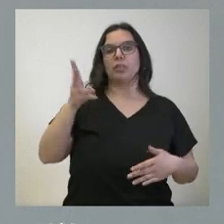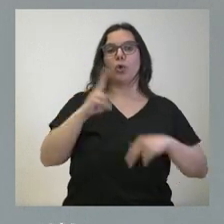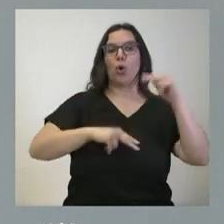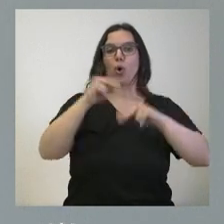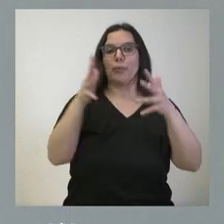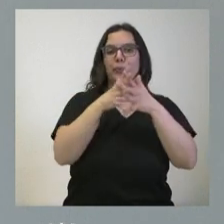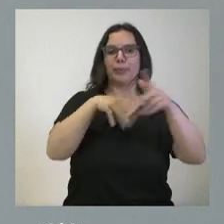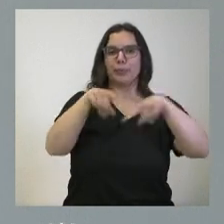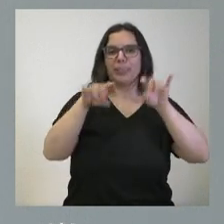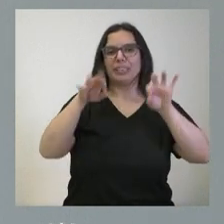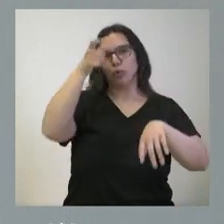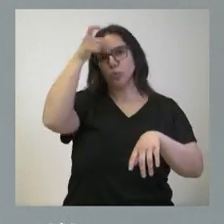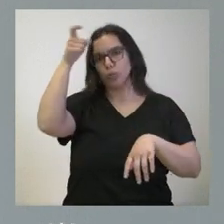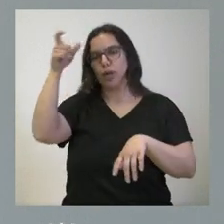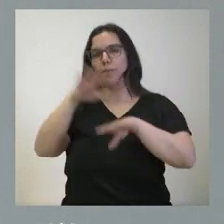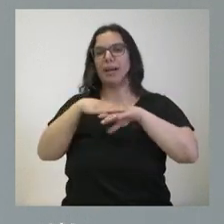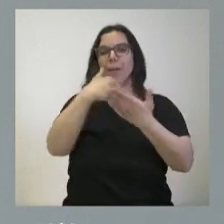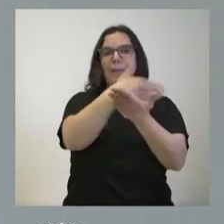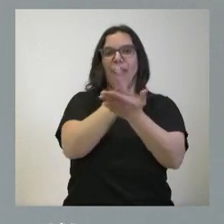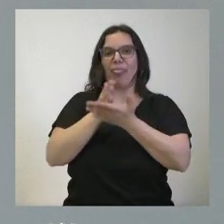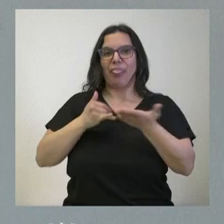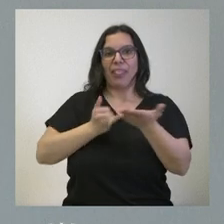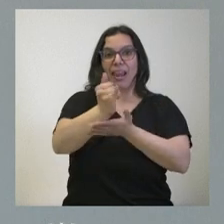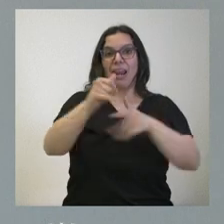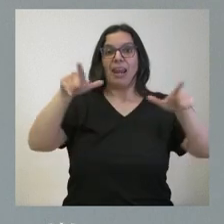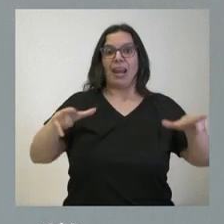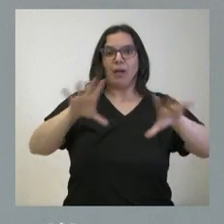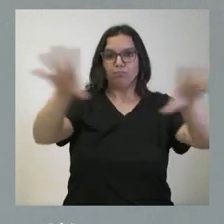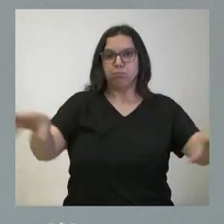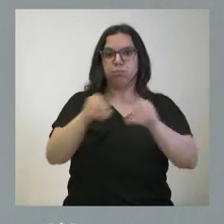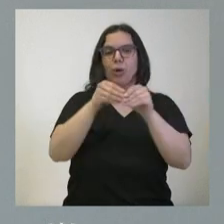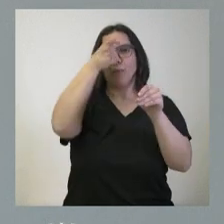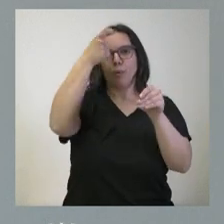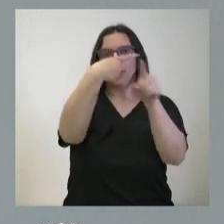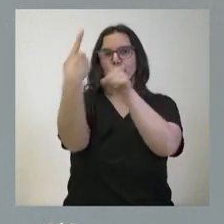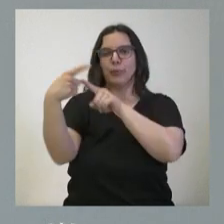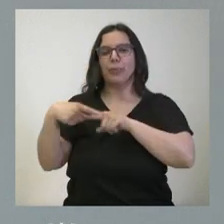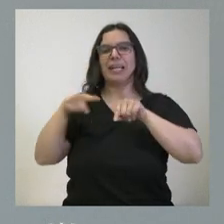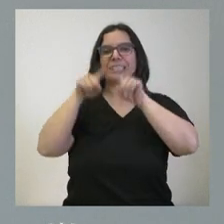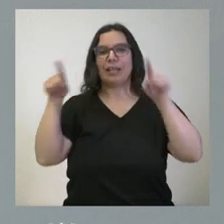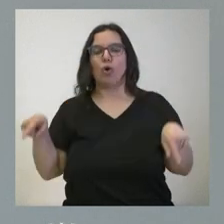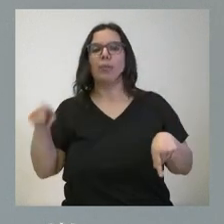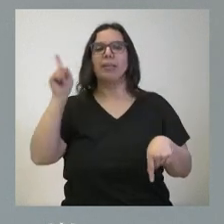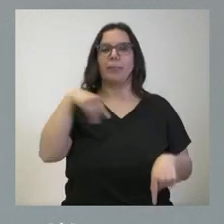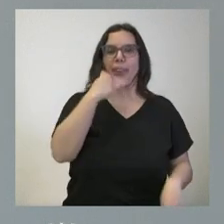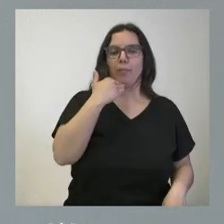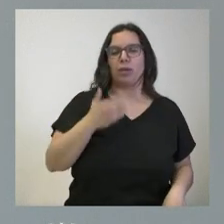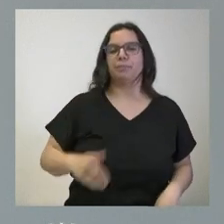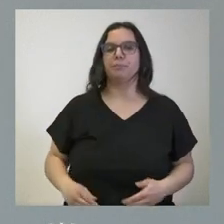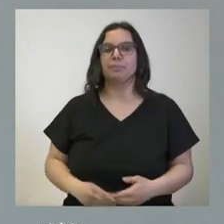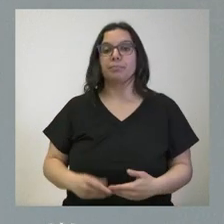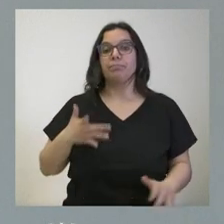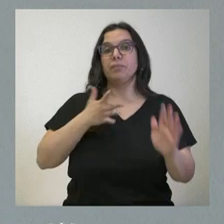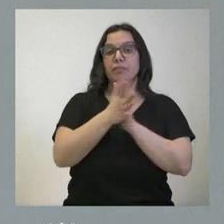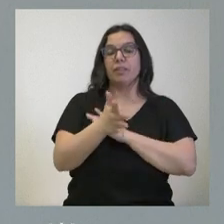infraestructura rural de concentración parcelaria en diversos municipios de Segovia y de Zamora. Esto va a